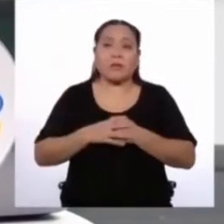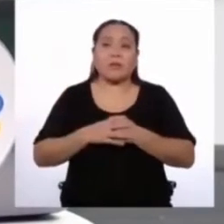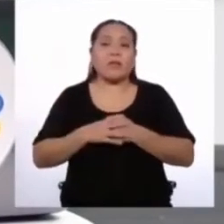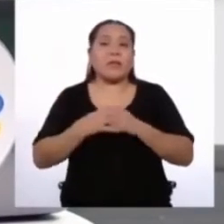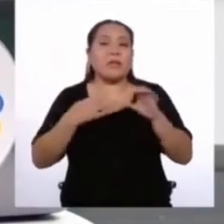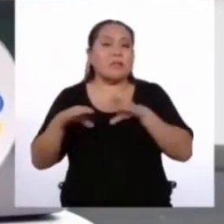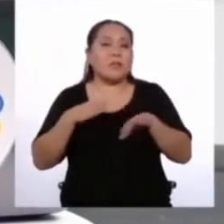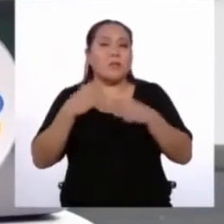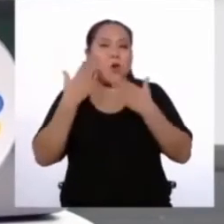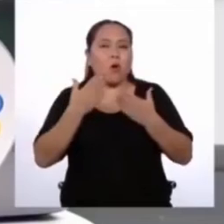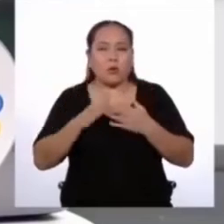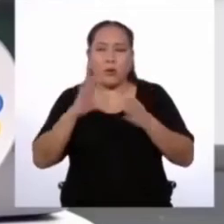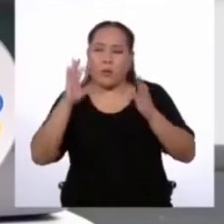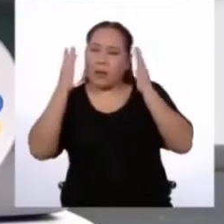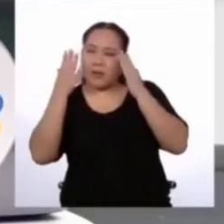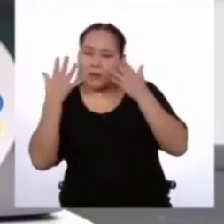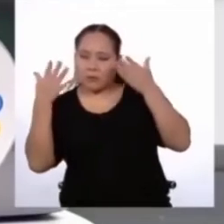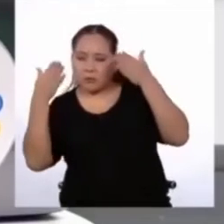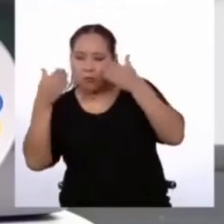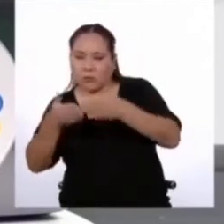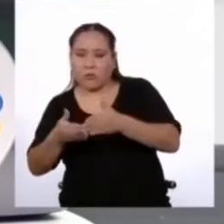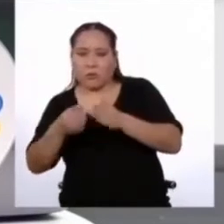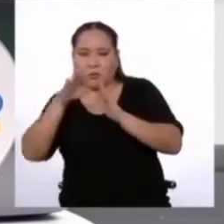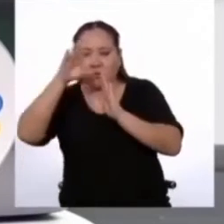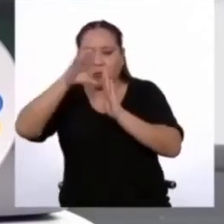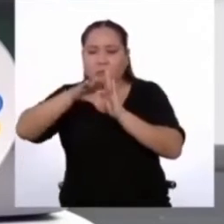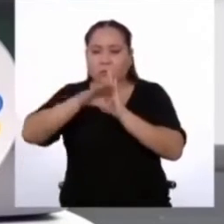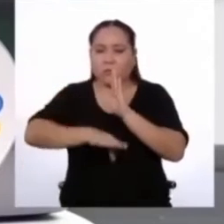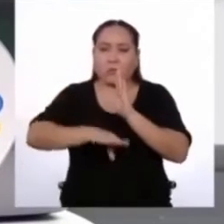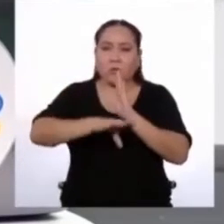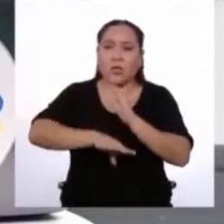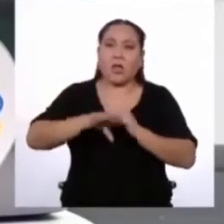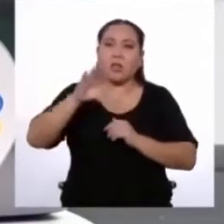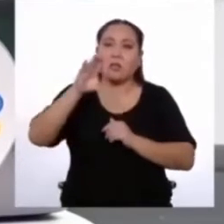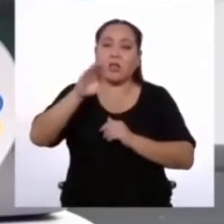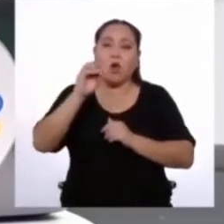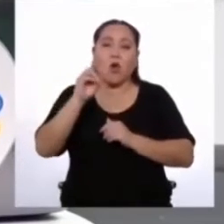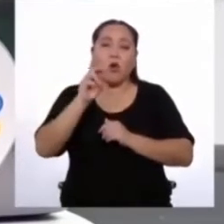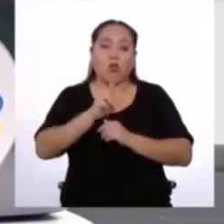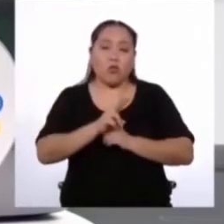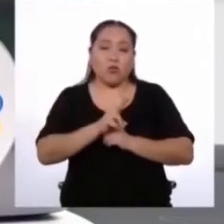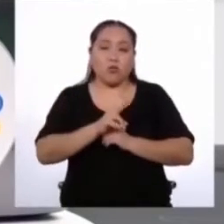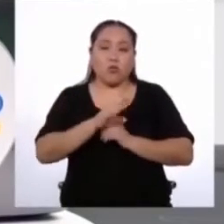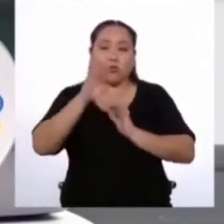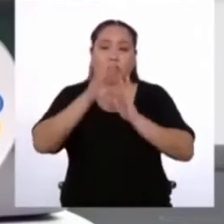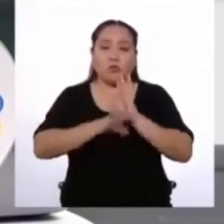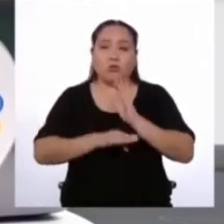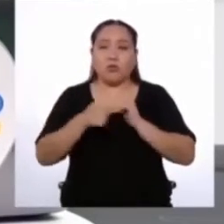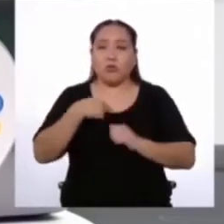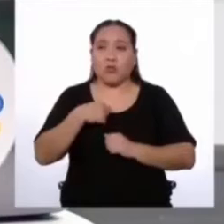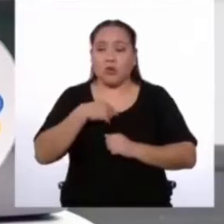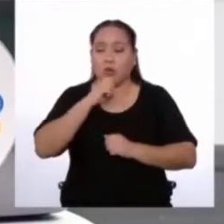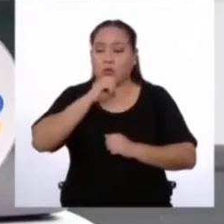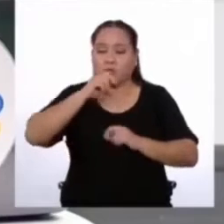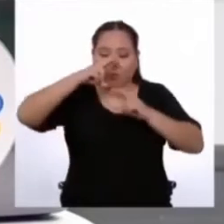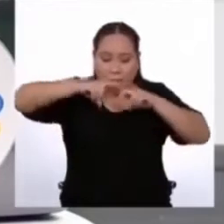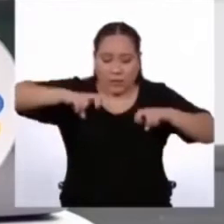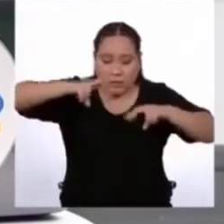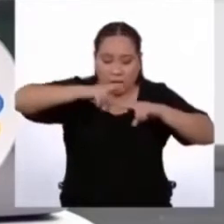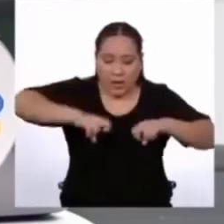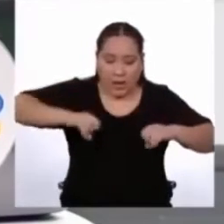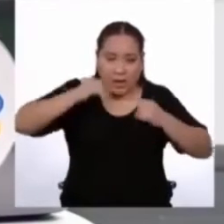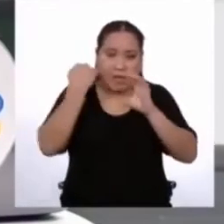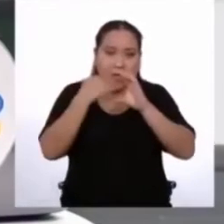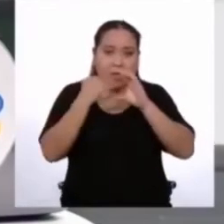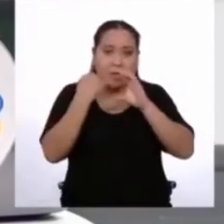actividades que tenían que ver con reducir de modo sostenible las emisiones de dióxido de carbono o CO2. Y yo me puse a investigar en internet